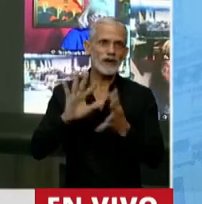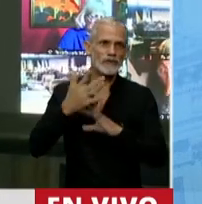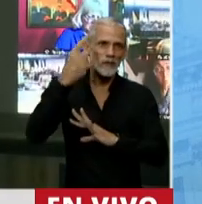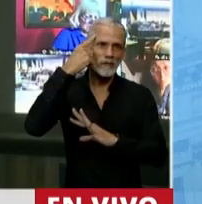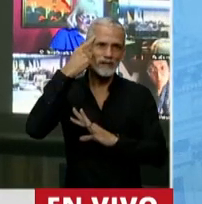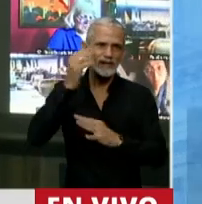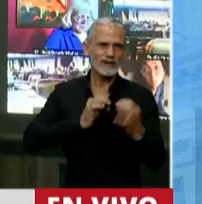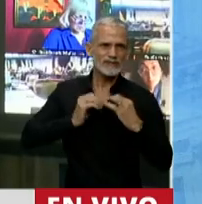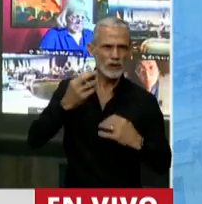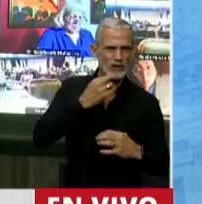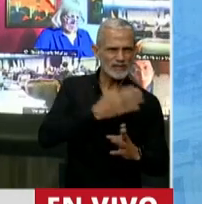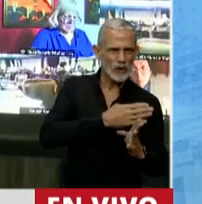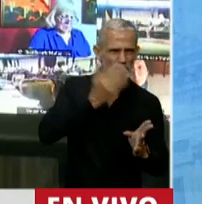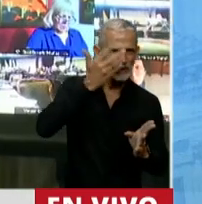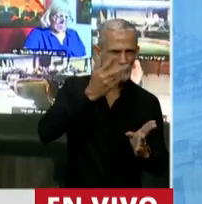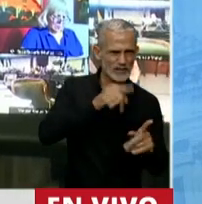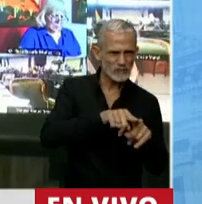del siglo XIX.